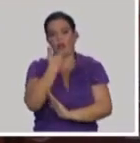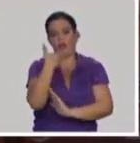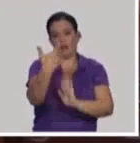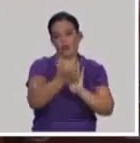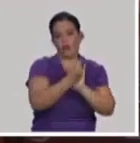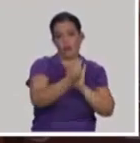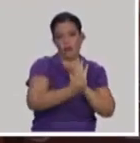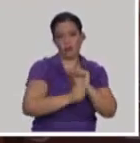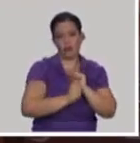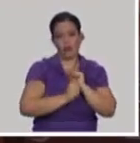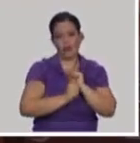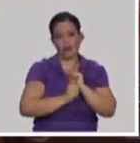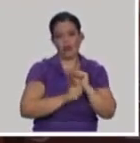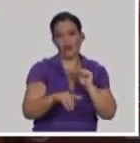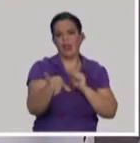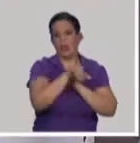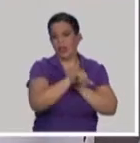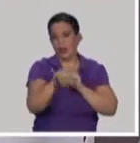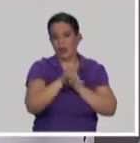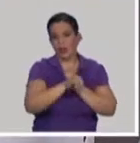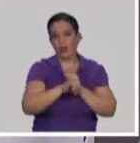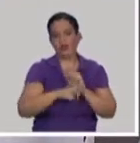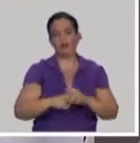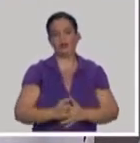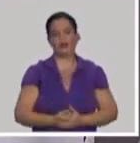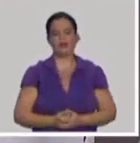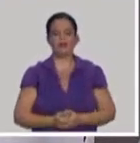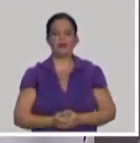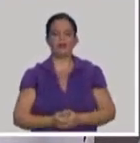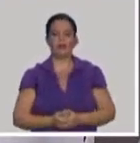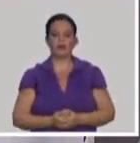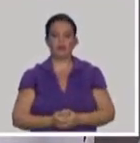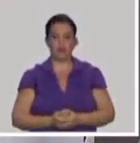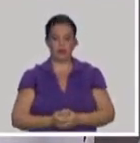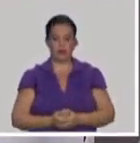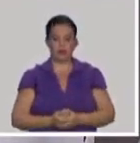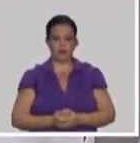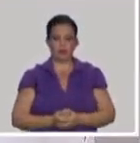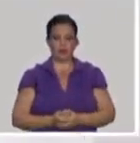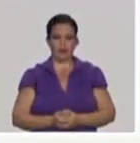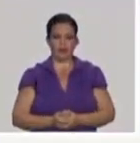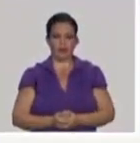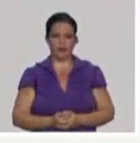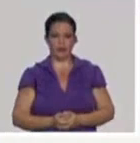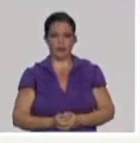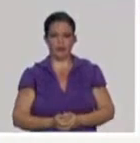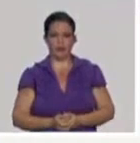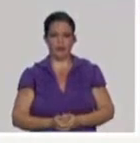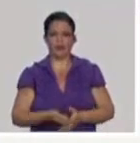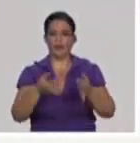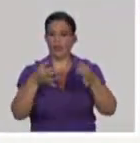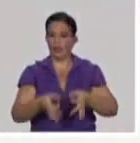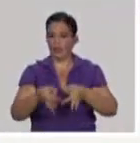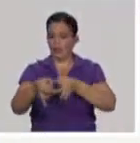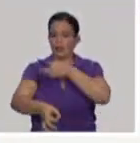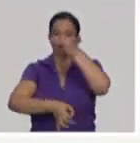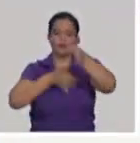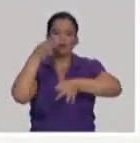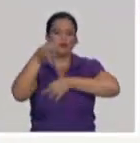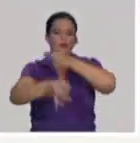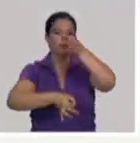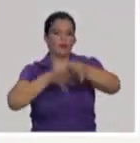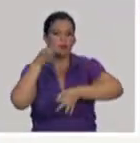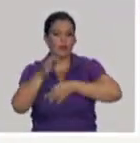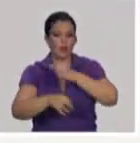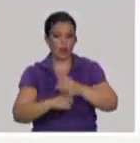es capaz de estimular la respuesta inmune. Próximo. Y nosotros decíamos, y Adama decía, y en todos los lugares hemos reforzado, que no